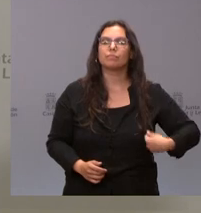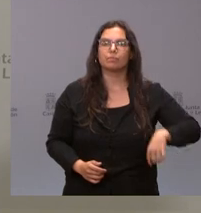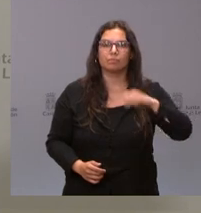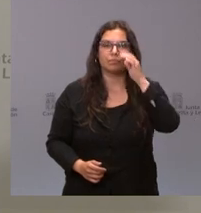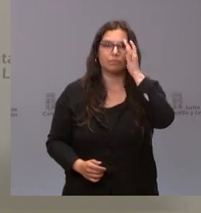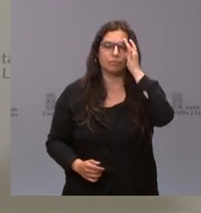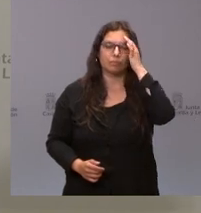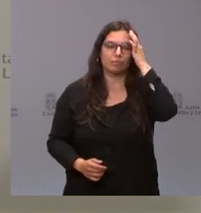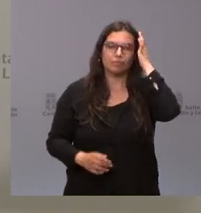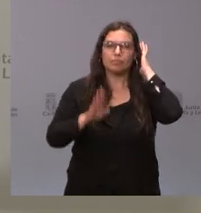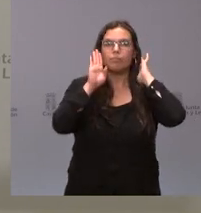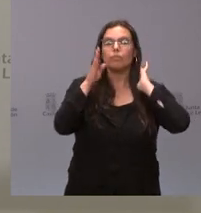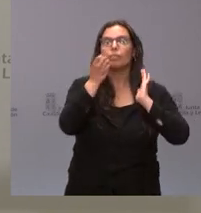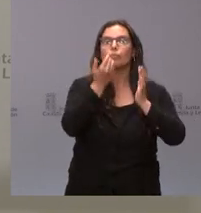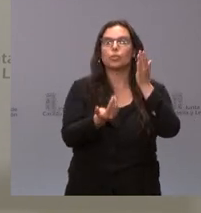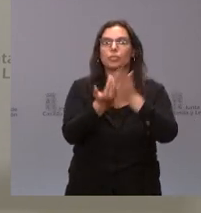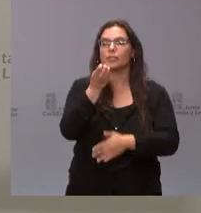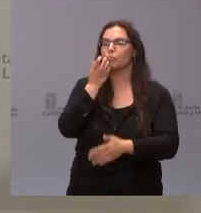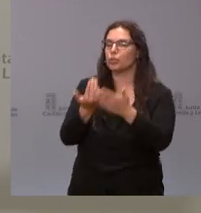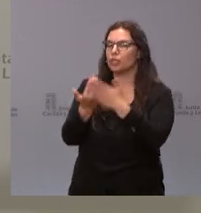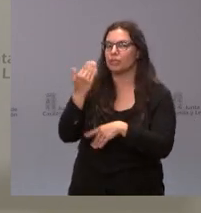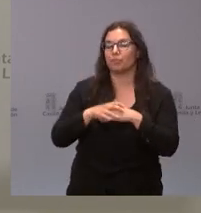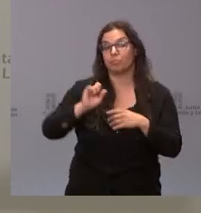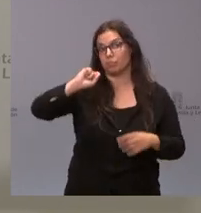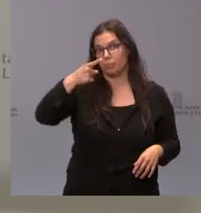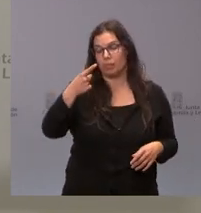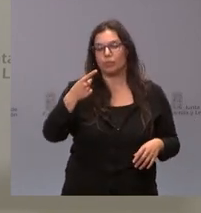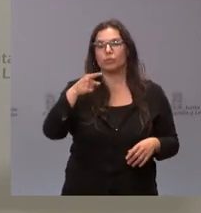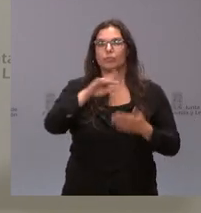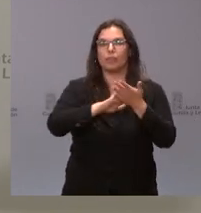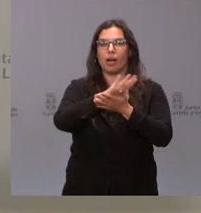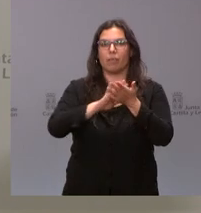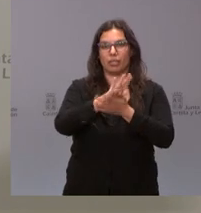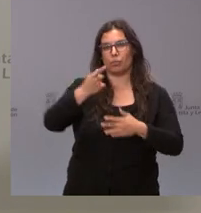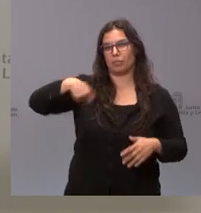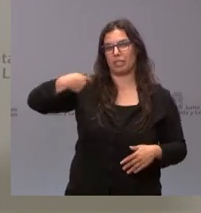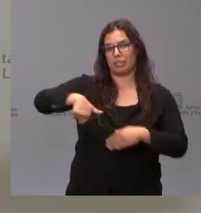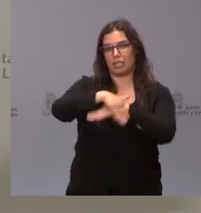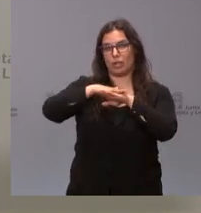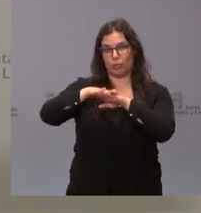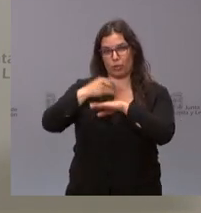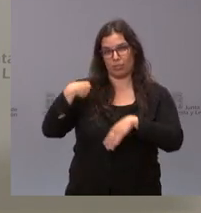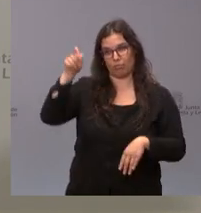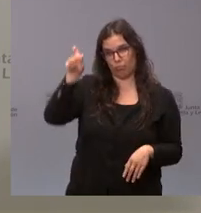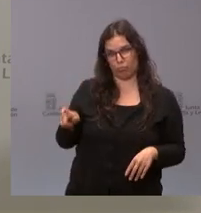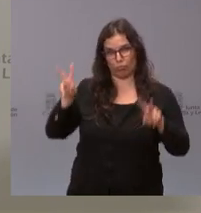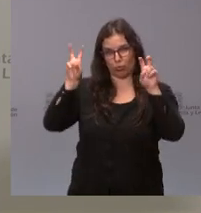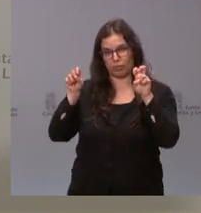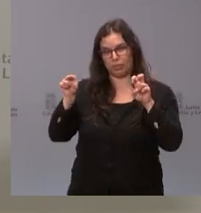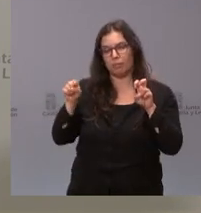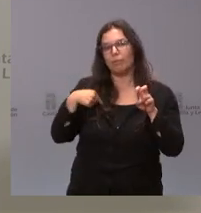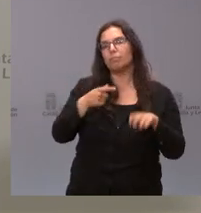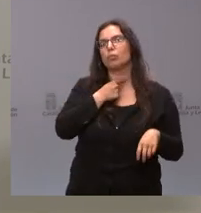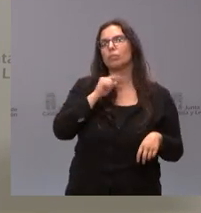Sí, hola, buenos días. Buenos días. Bueno, por empezar está usted hablando del presidente del Gobierno siguiendo con el presidente del Gobierno me gustaría